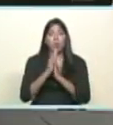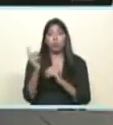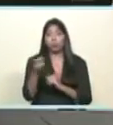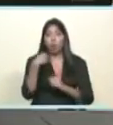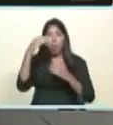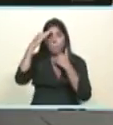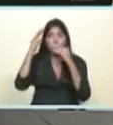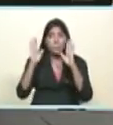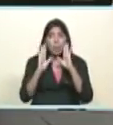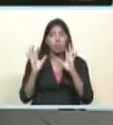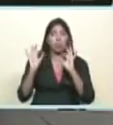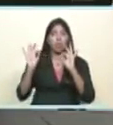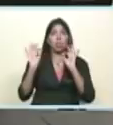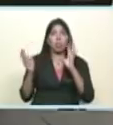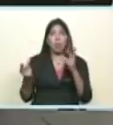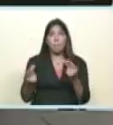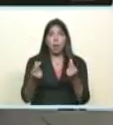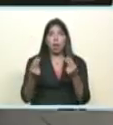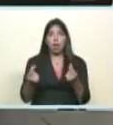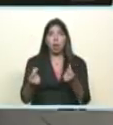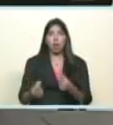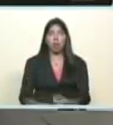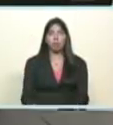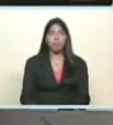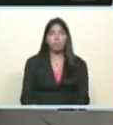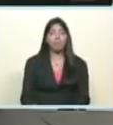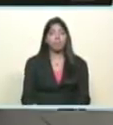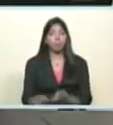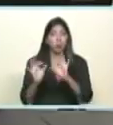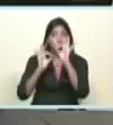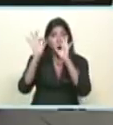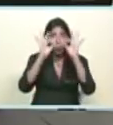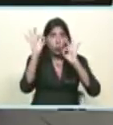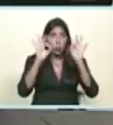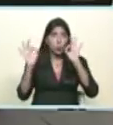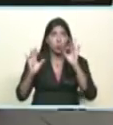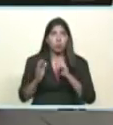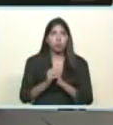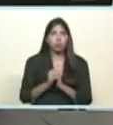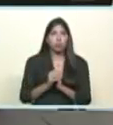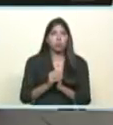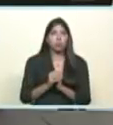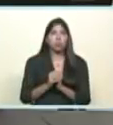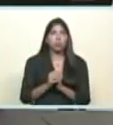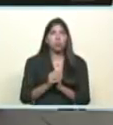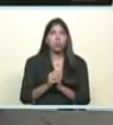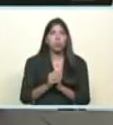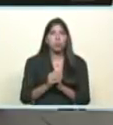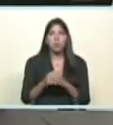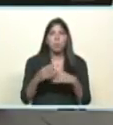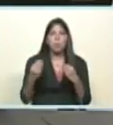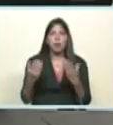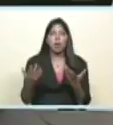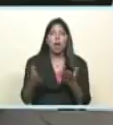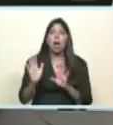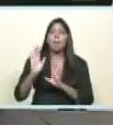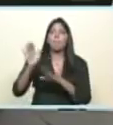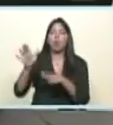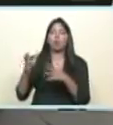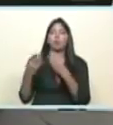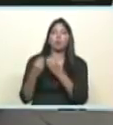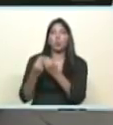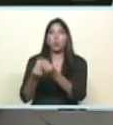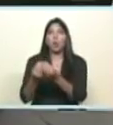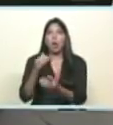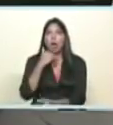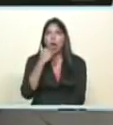a toda Venezuela a todas las venezolanas que estén atentas para acompañar apoyar activamente todas